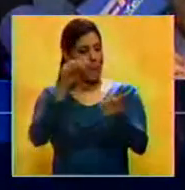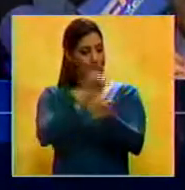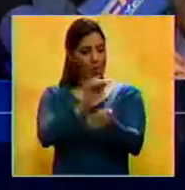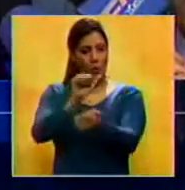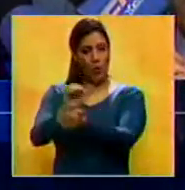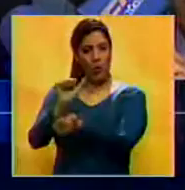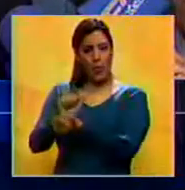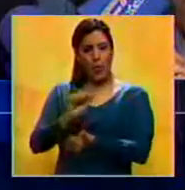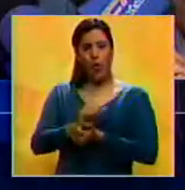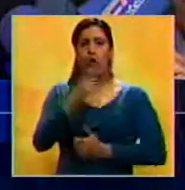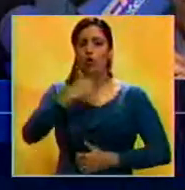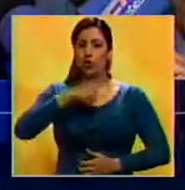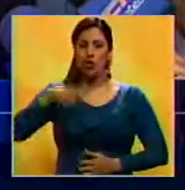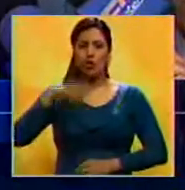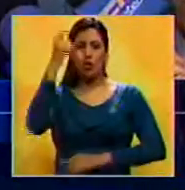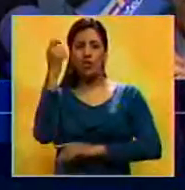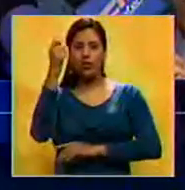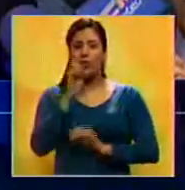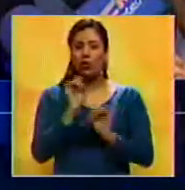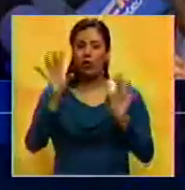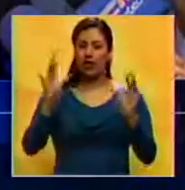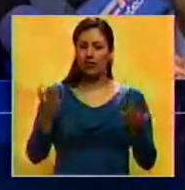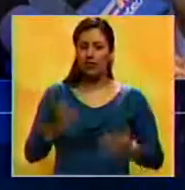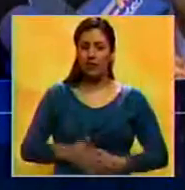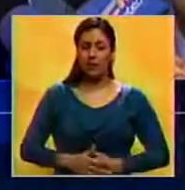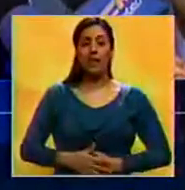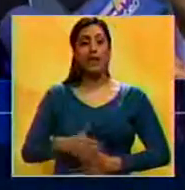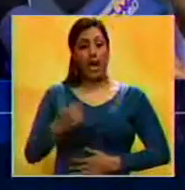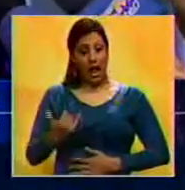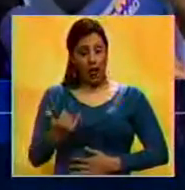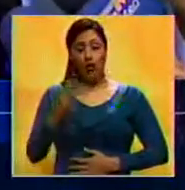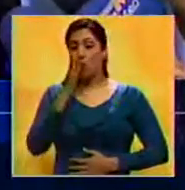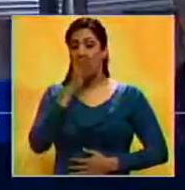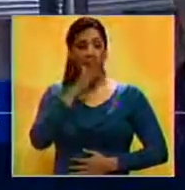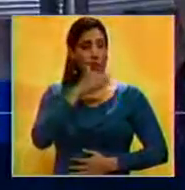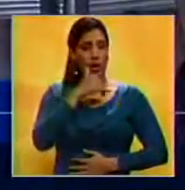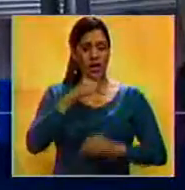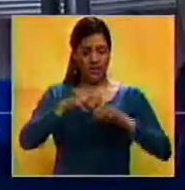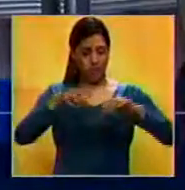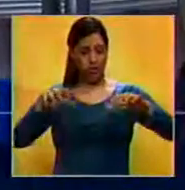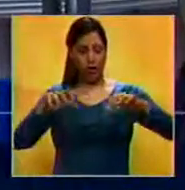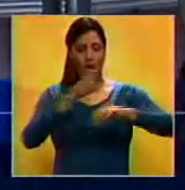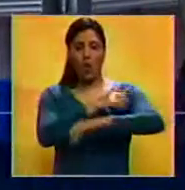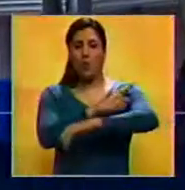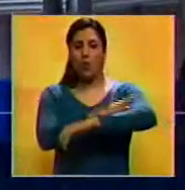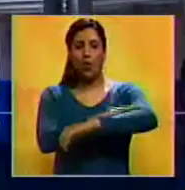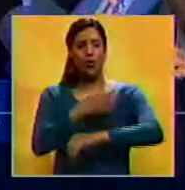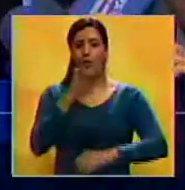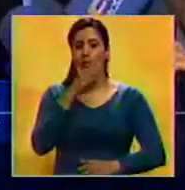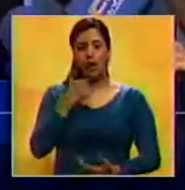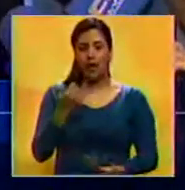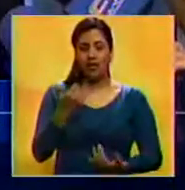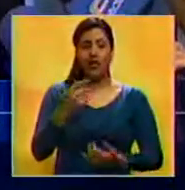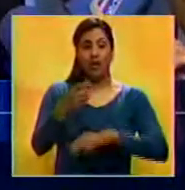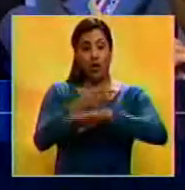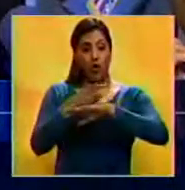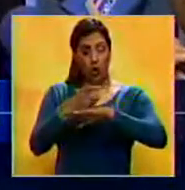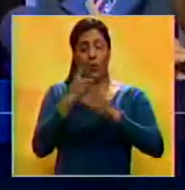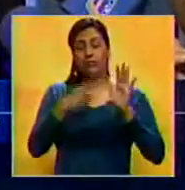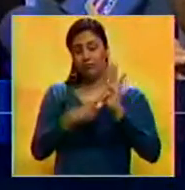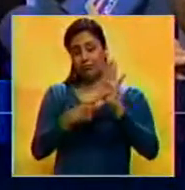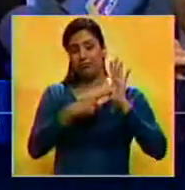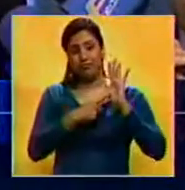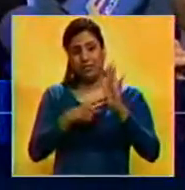para que nos esposen a los diputados y nos saquen a todos esposados. Señaló que en la actualidad no existe separación de poderes en el país. El gobierno lo ha